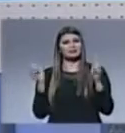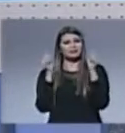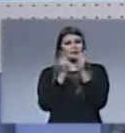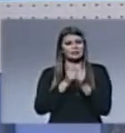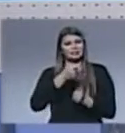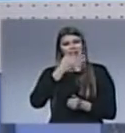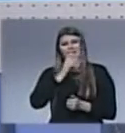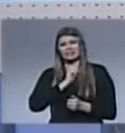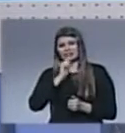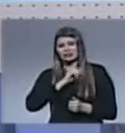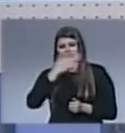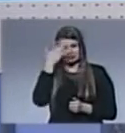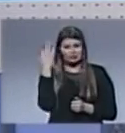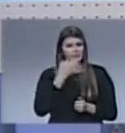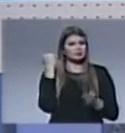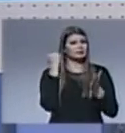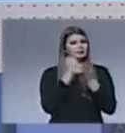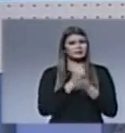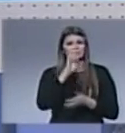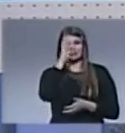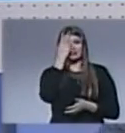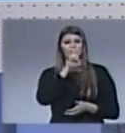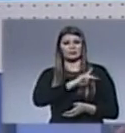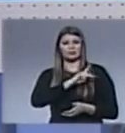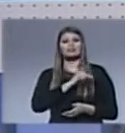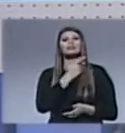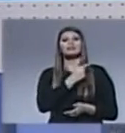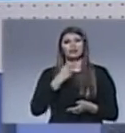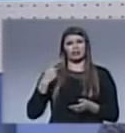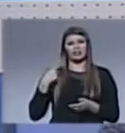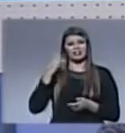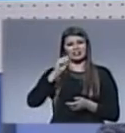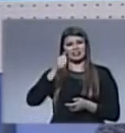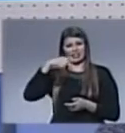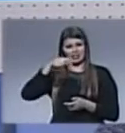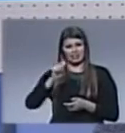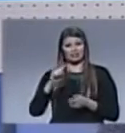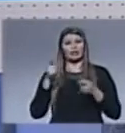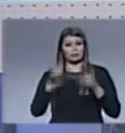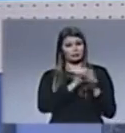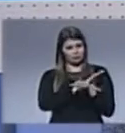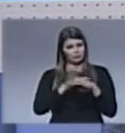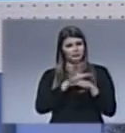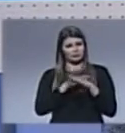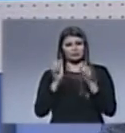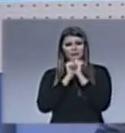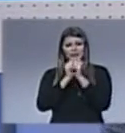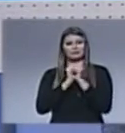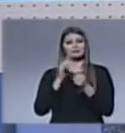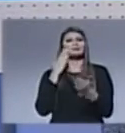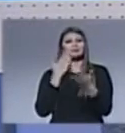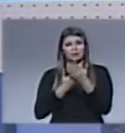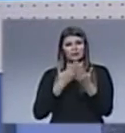testimonio realmente impactante de un pastor de la zona de Santa Rita. Así que quédate con nosotros, que al volver tenemos mucho más